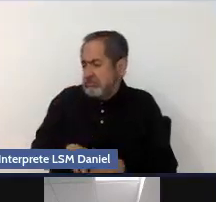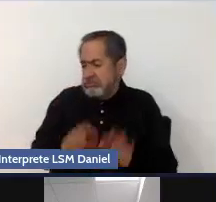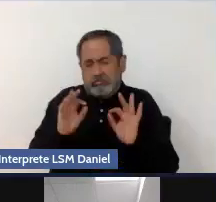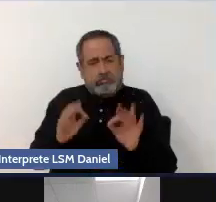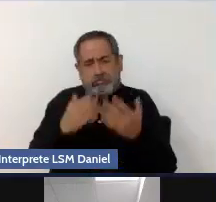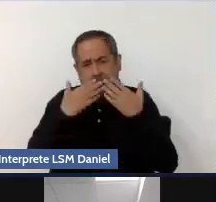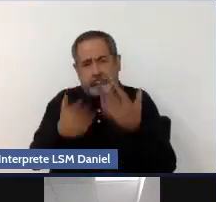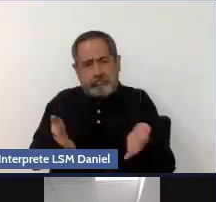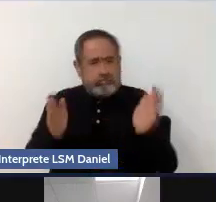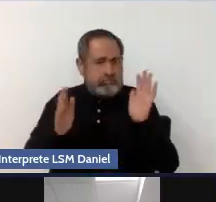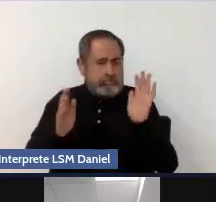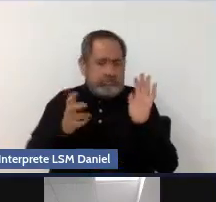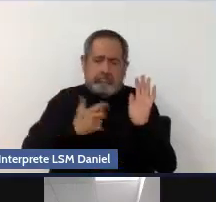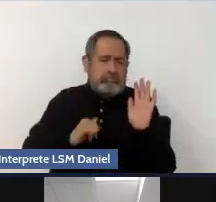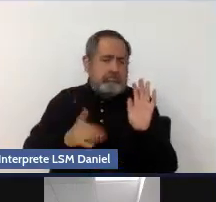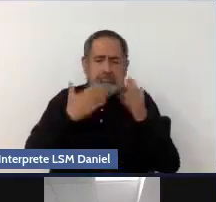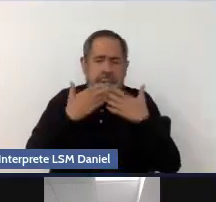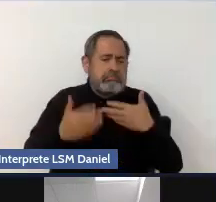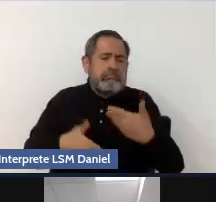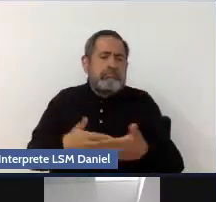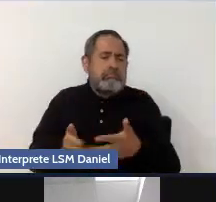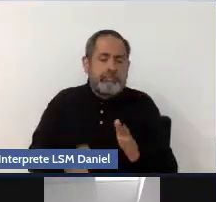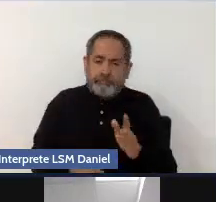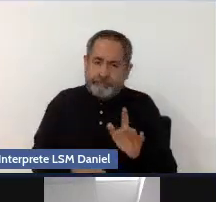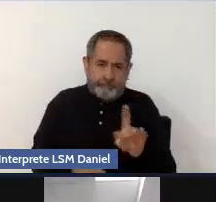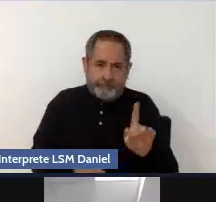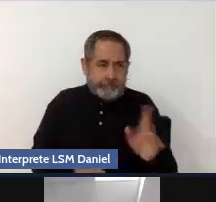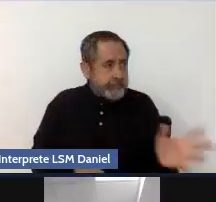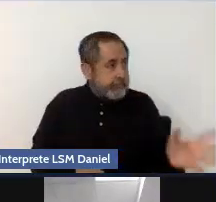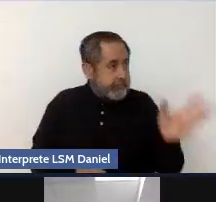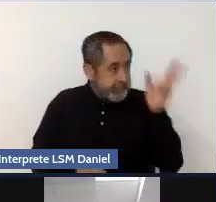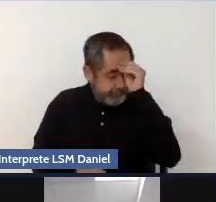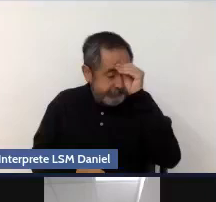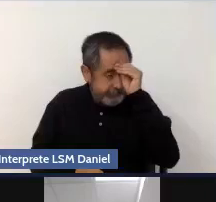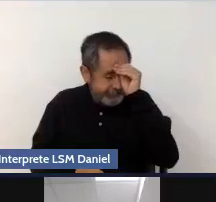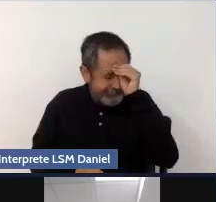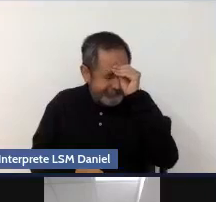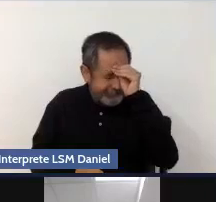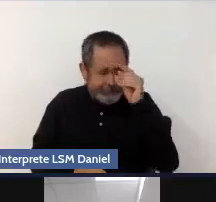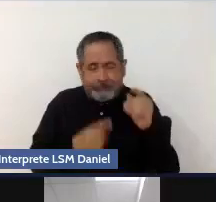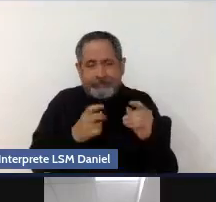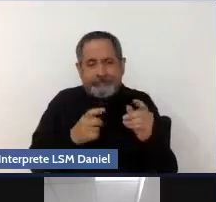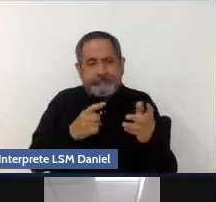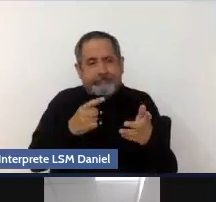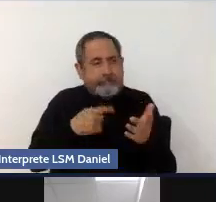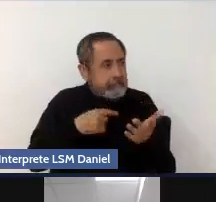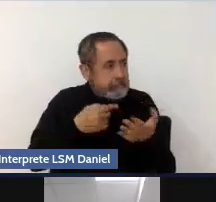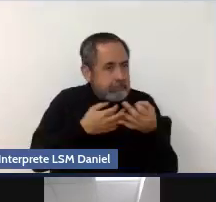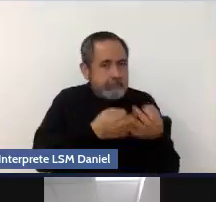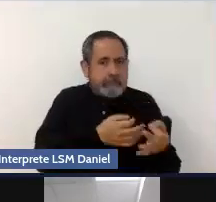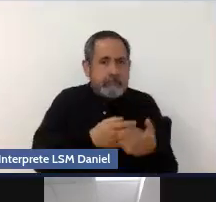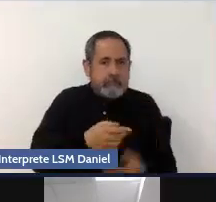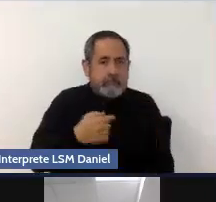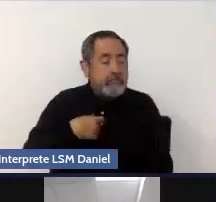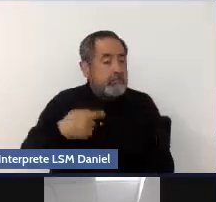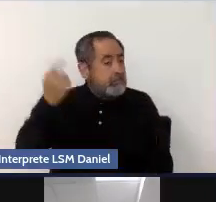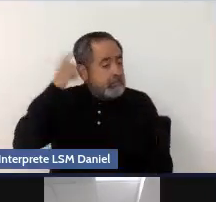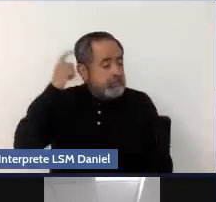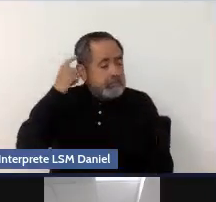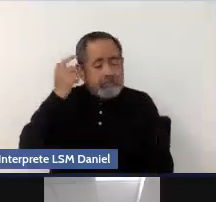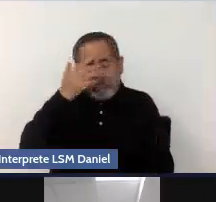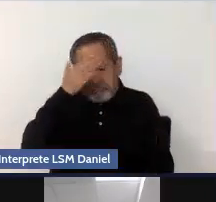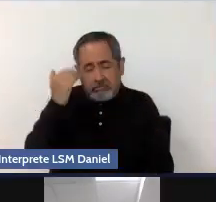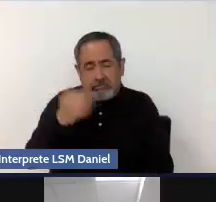pues, así es, ¿no? Entonces, yo adopto eso como una creencia de manera inconsciente. Voy adoptando